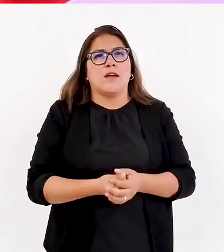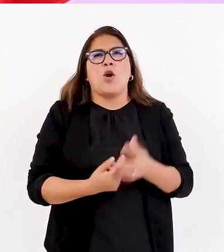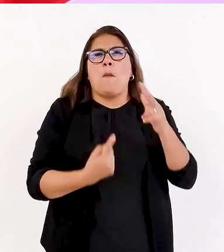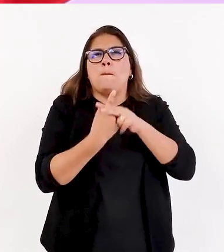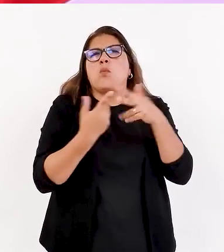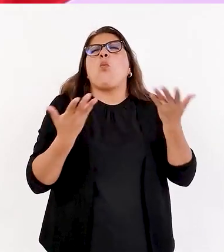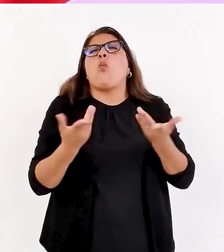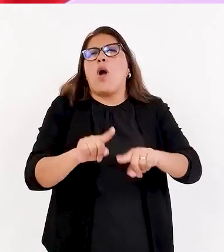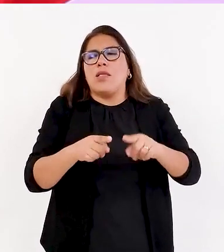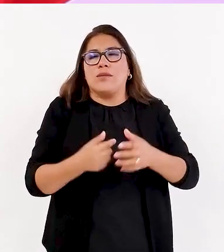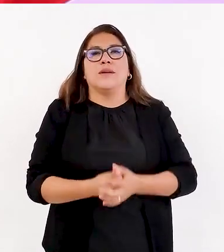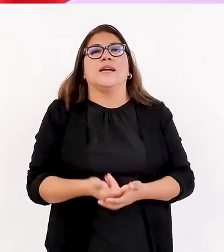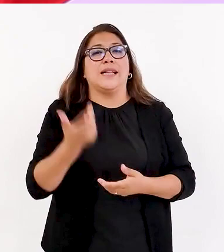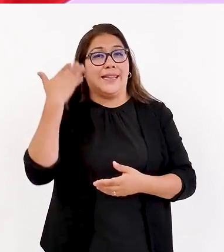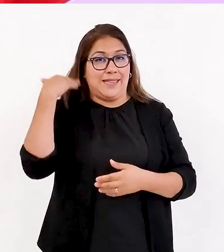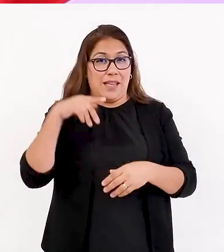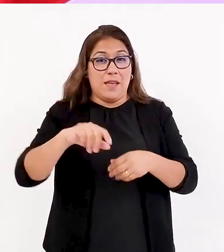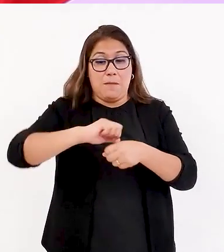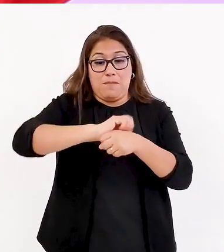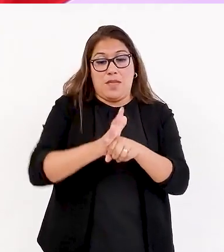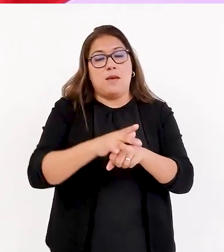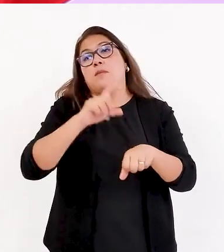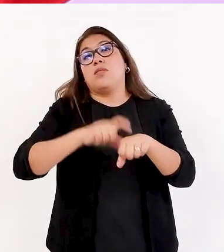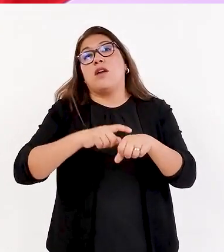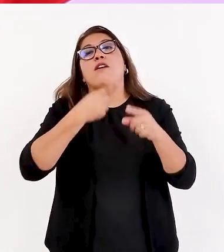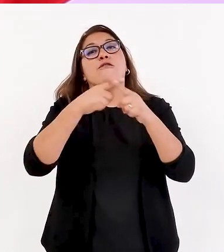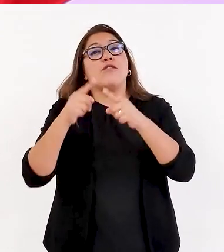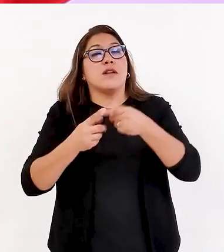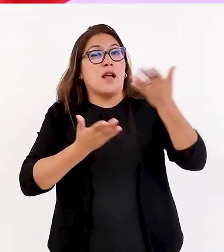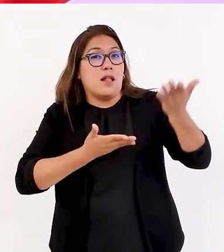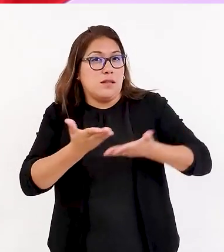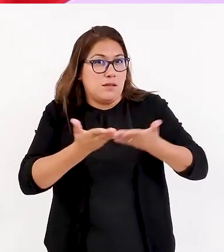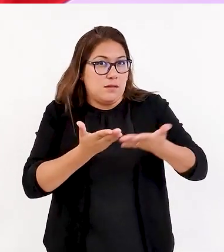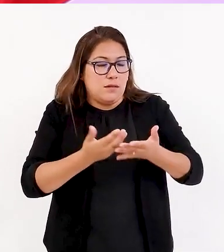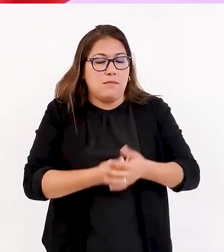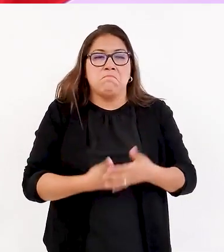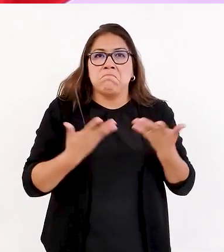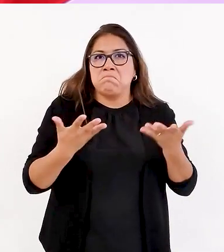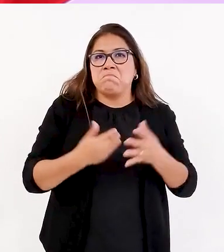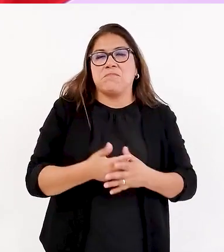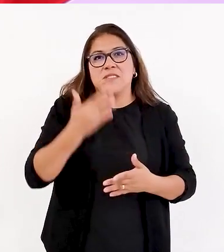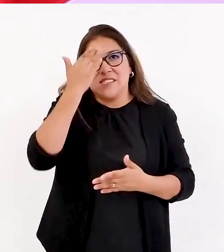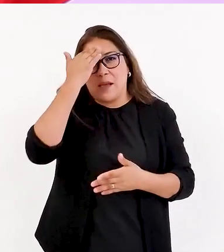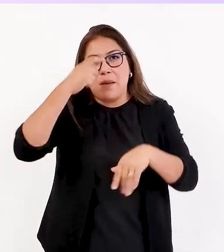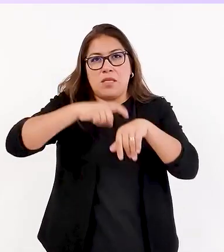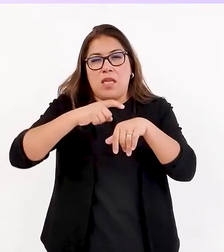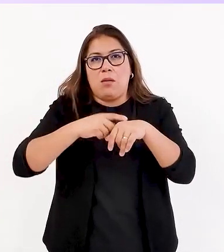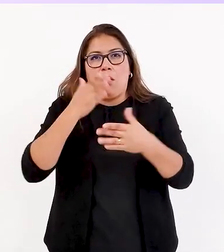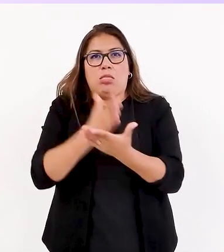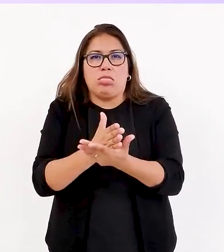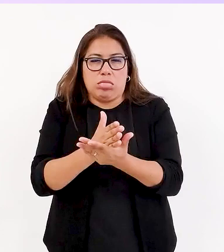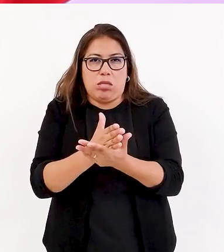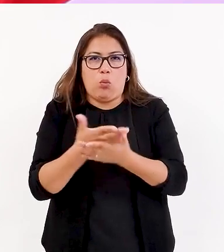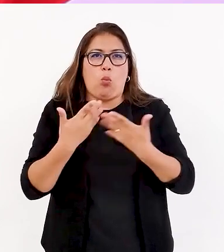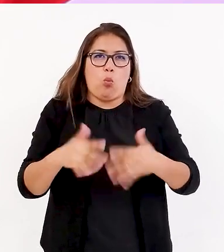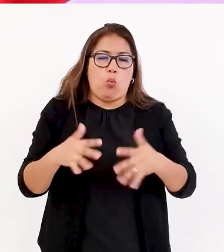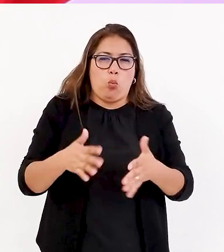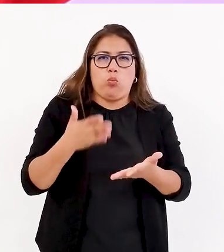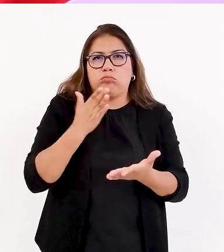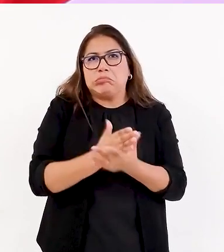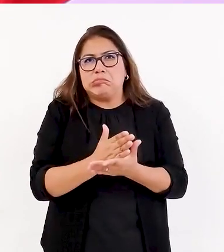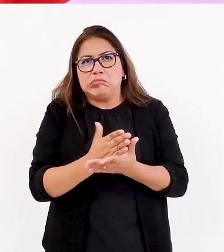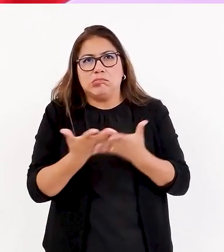pandemia, cuando todos los servicios en general estaban, digamos, un poco paralizados. Entonces,